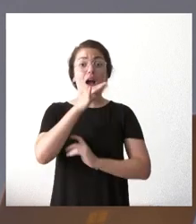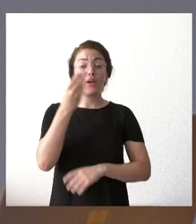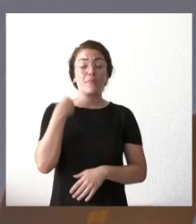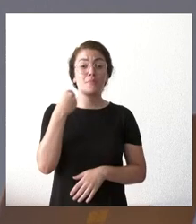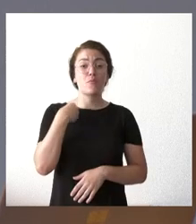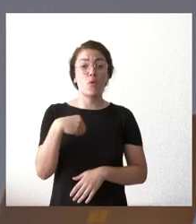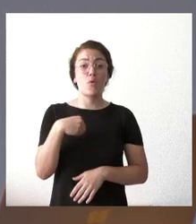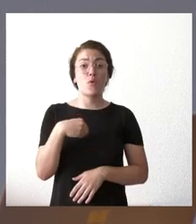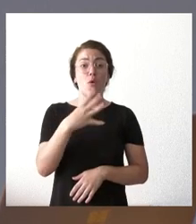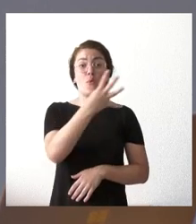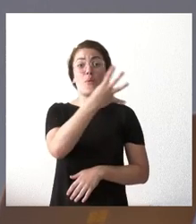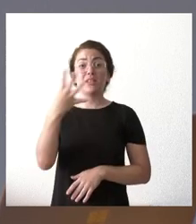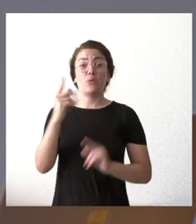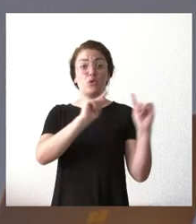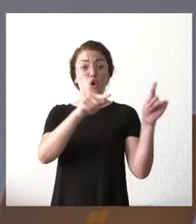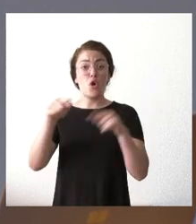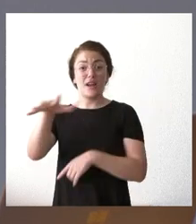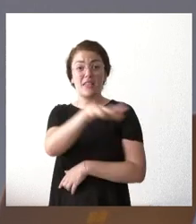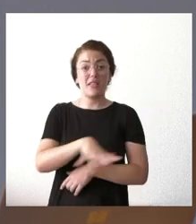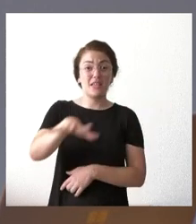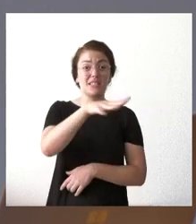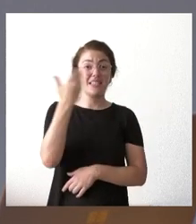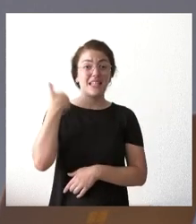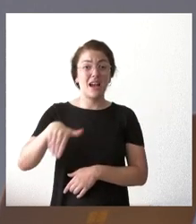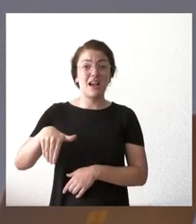localidades, tenemos únicamente